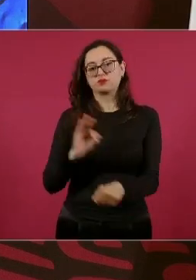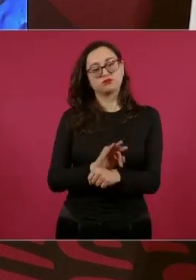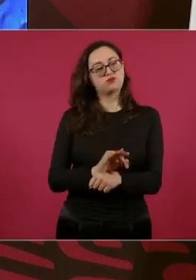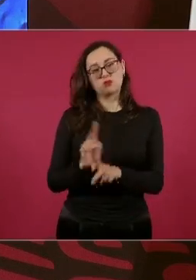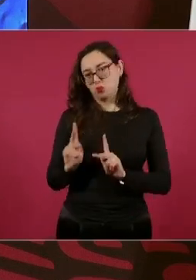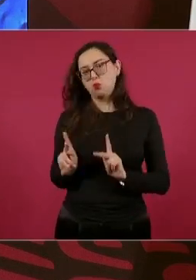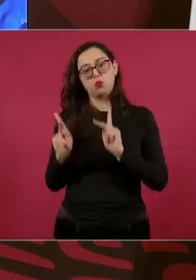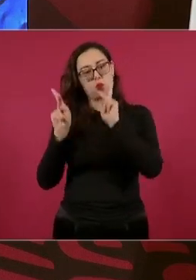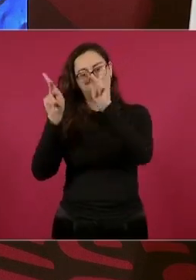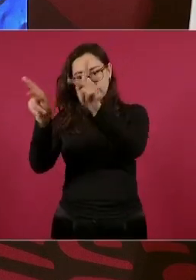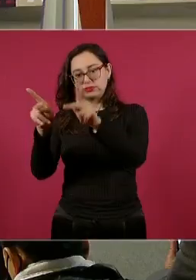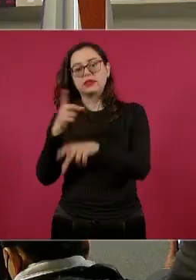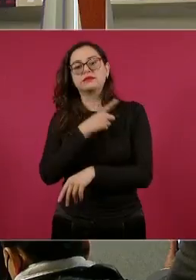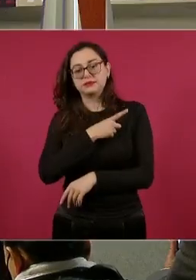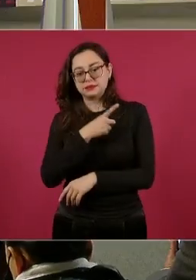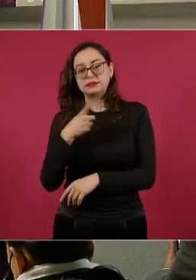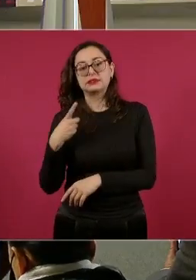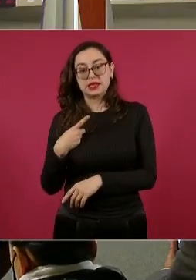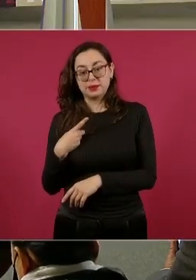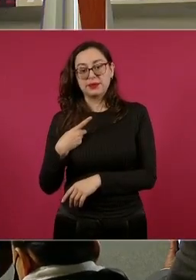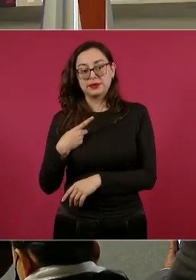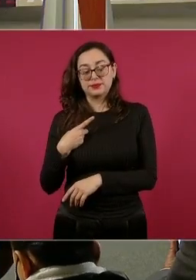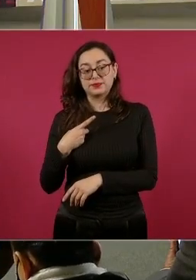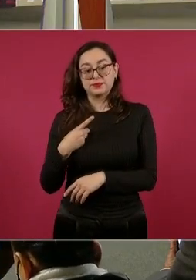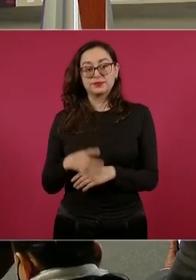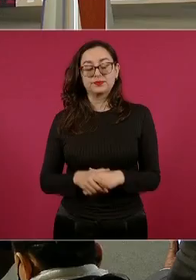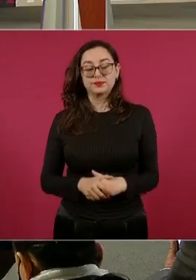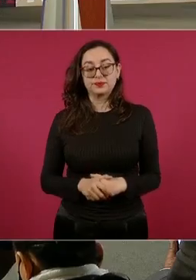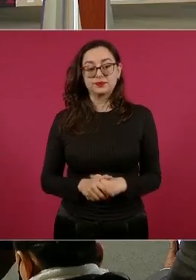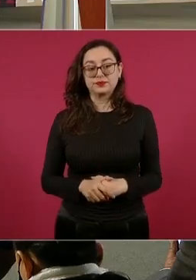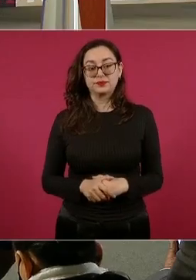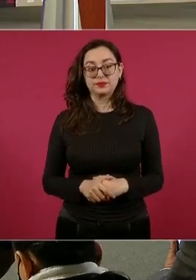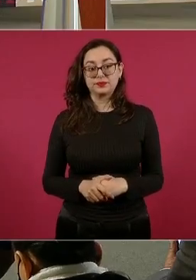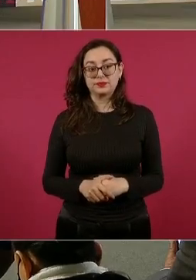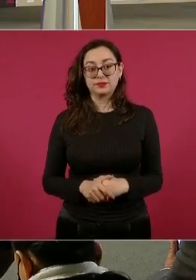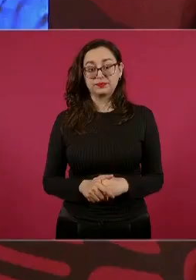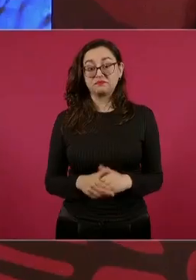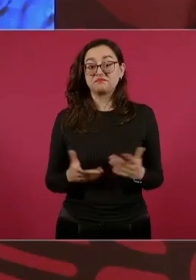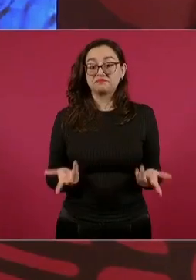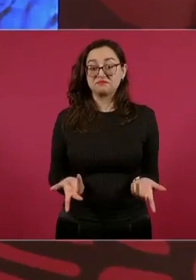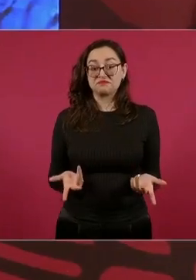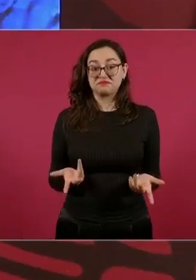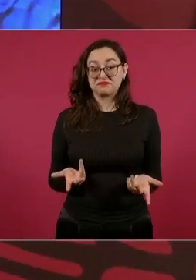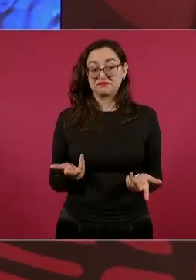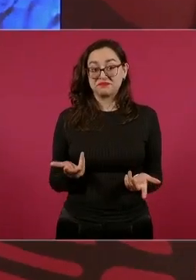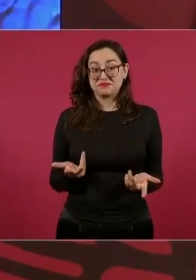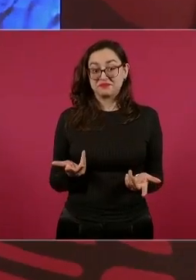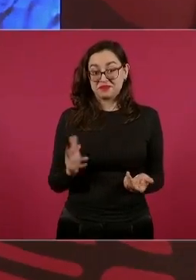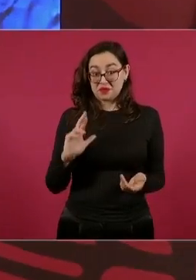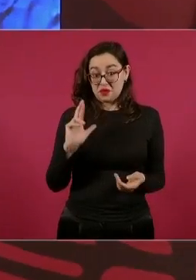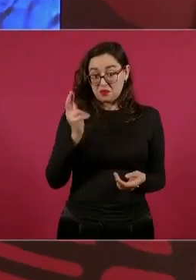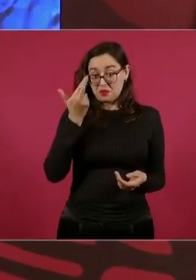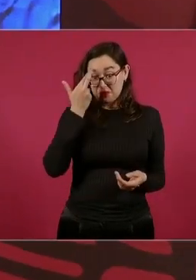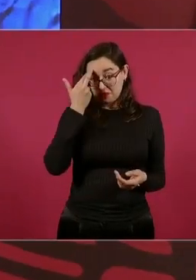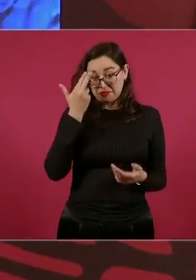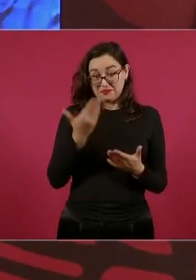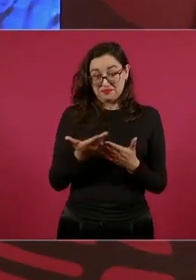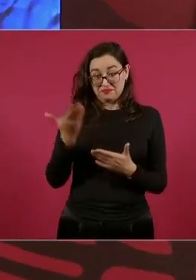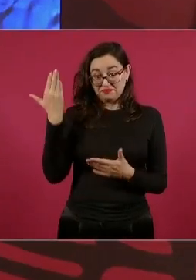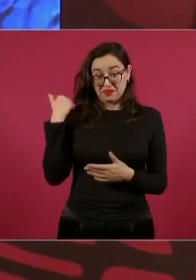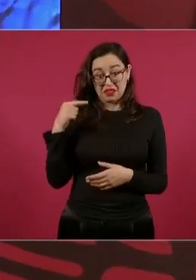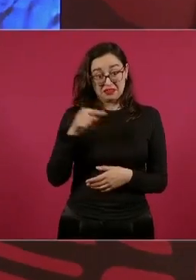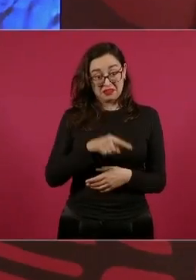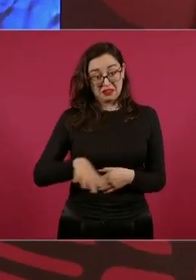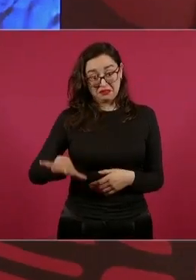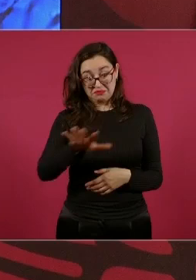Aquí aclaro que esto antes no se hacía. Todos estos hoteles, la